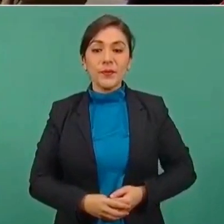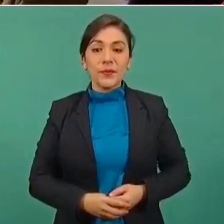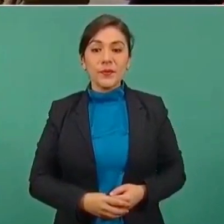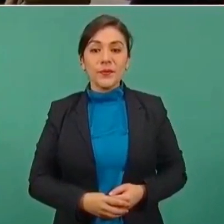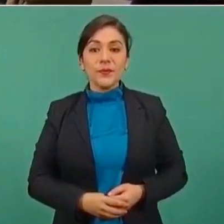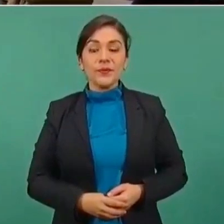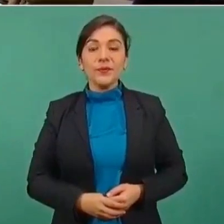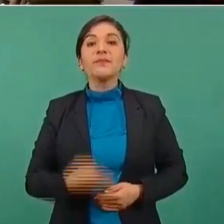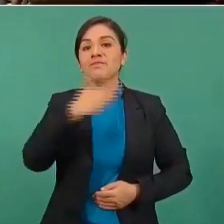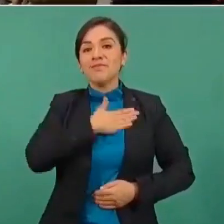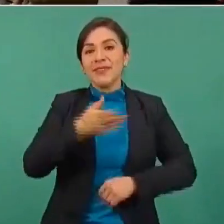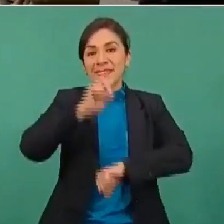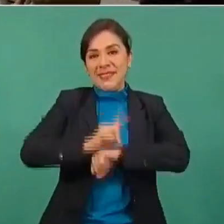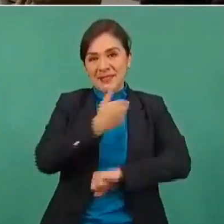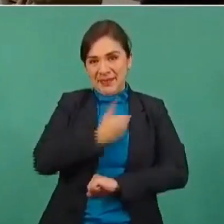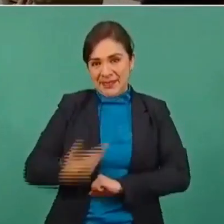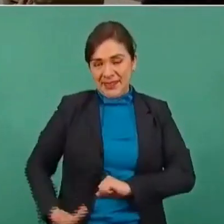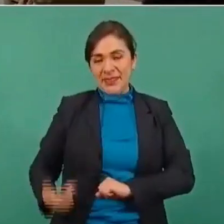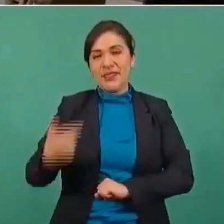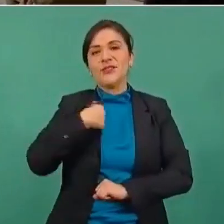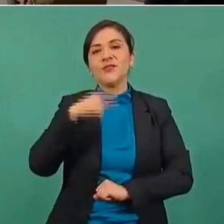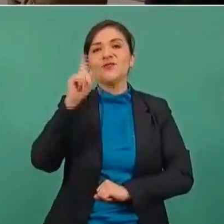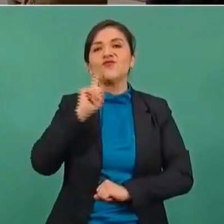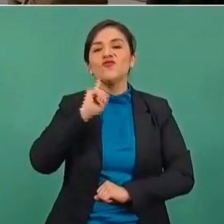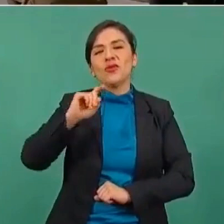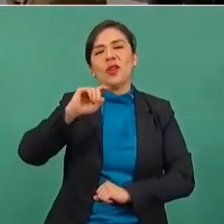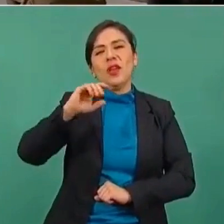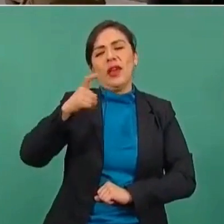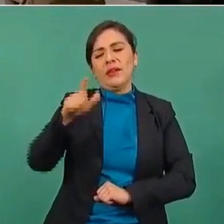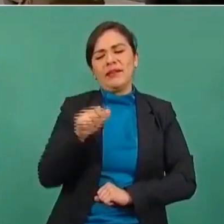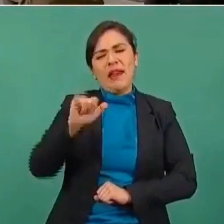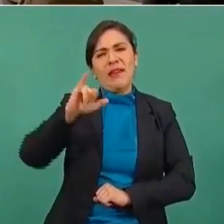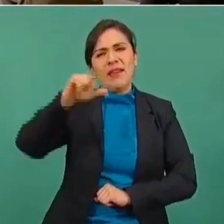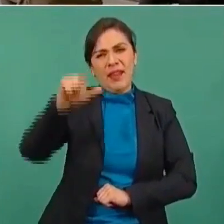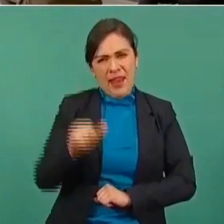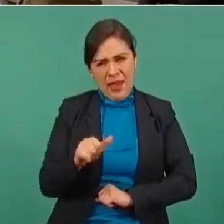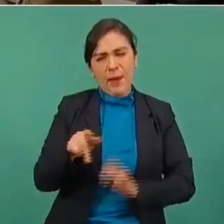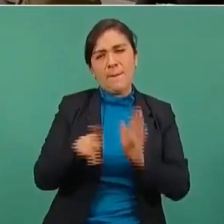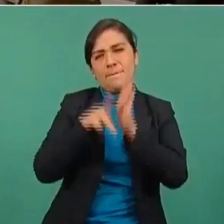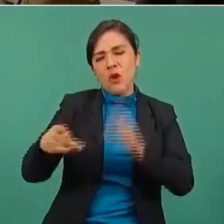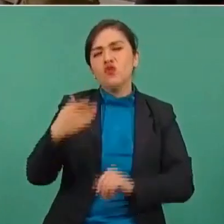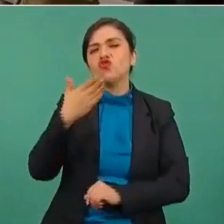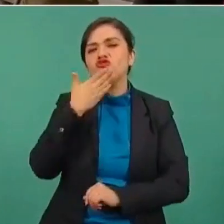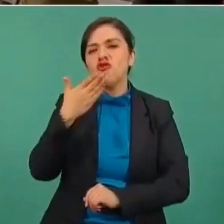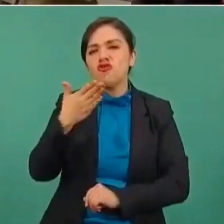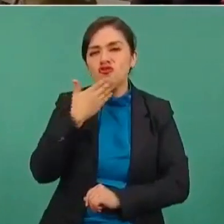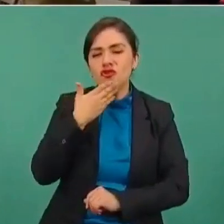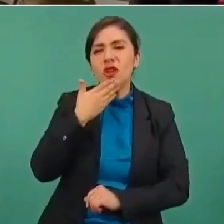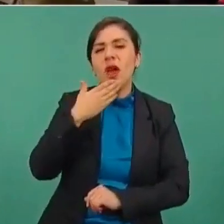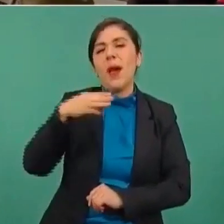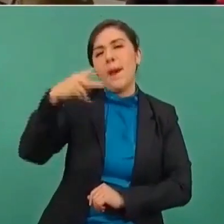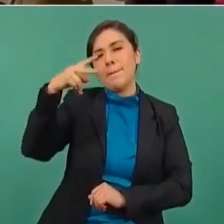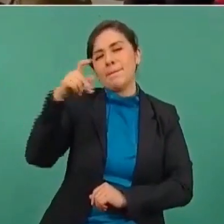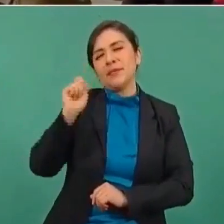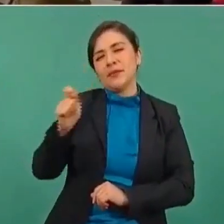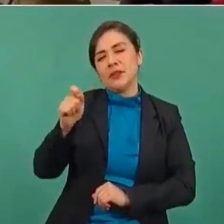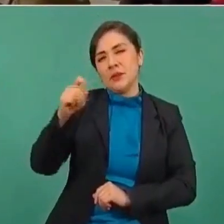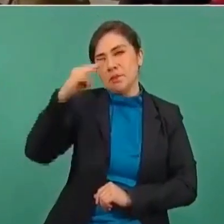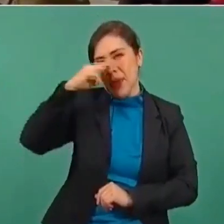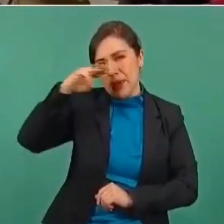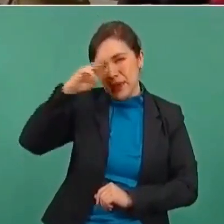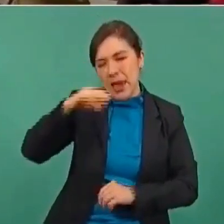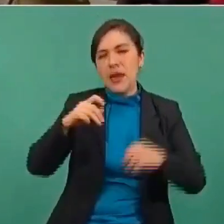Buenos días, Presidente. Shaila Rosagel, corresponsal del Grupo Gili, el imparcial de Sonora, la crónica de Mexicali, frontera de Tijuana.